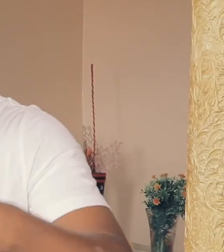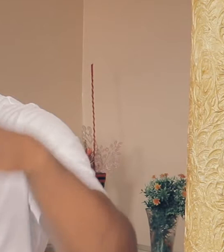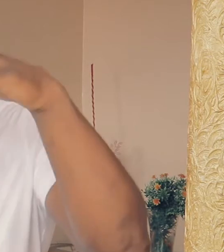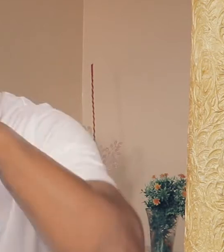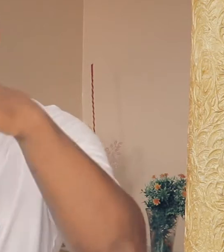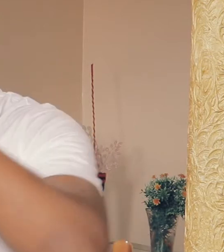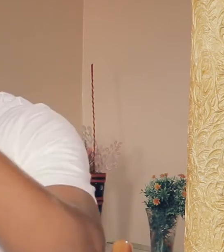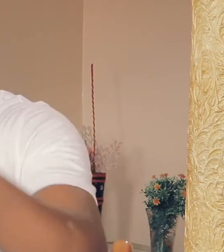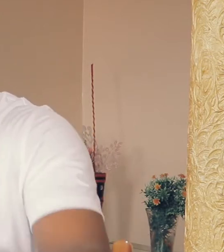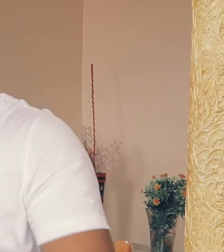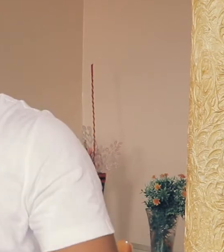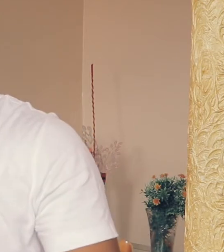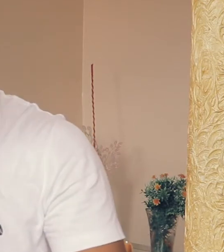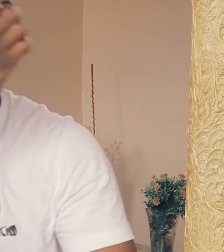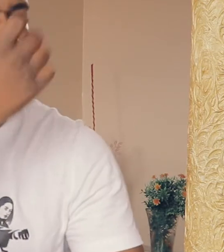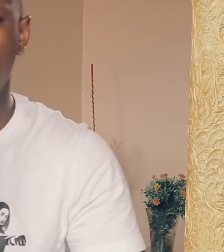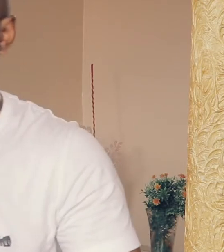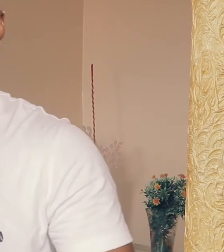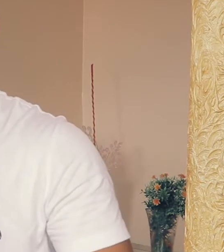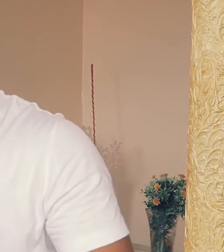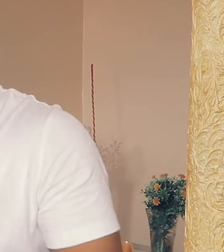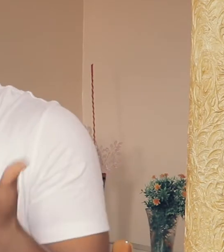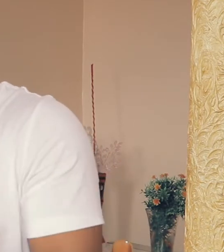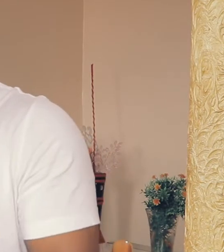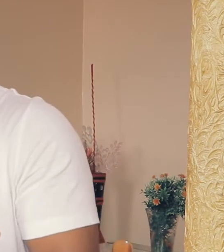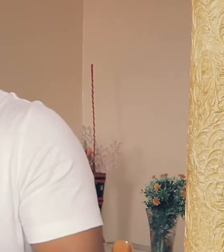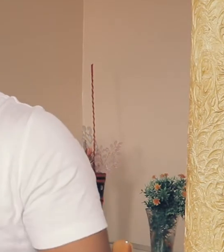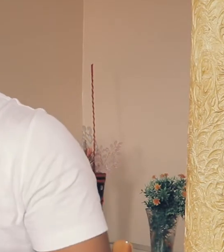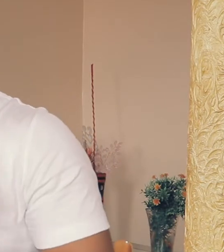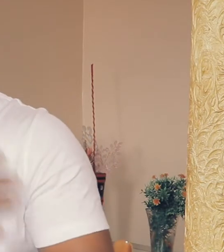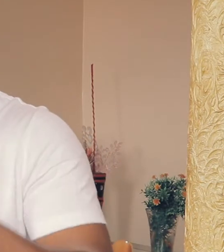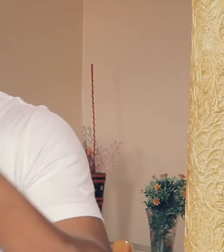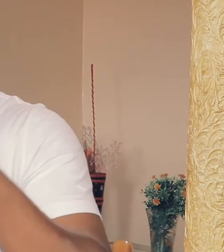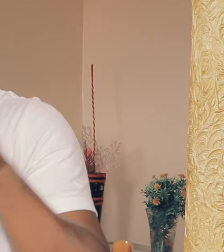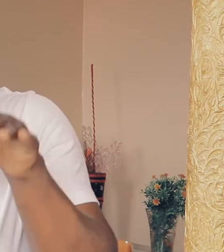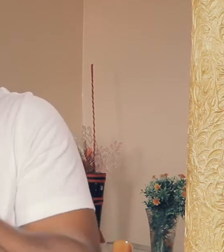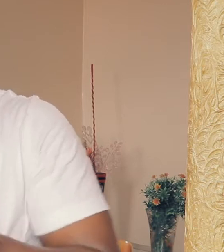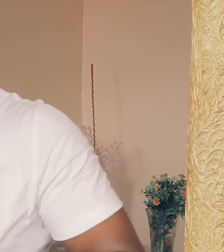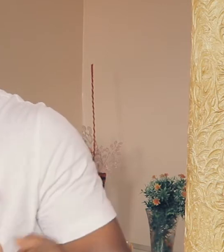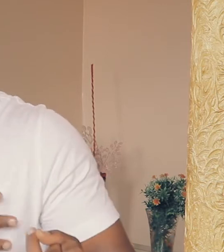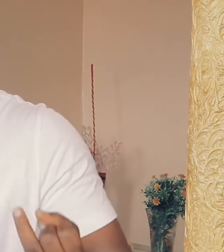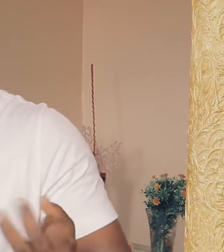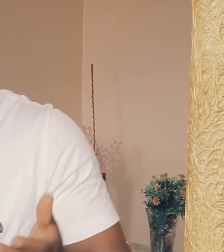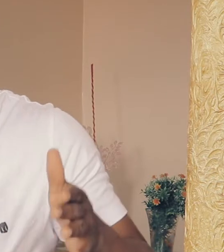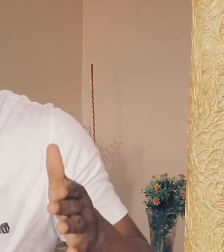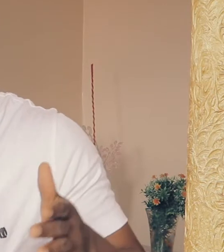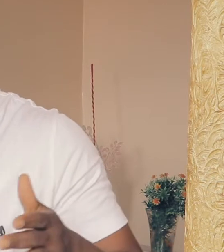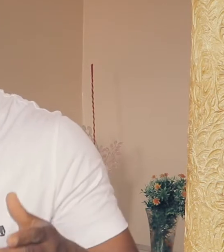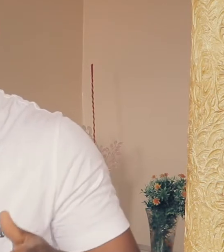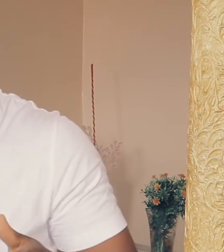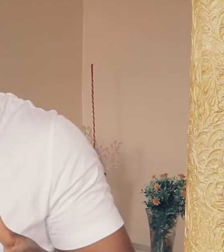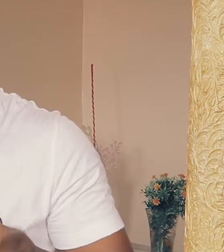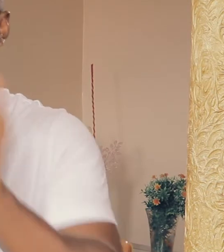Regularmente, cuando las personas sordas van a una empresa a pedir empleo, se les rechaza, se les niega. Ahora vemos cómo COITES da la oportunidad.